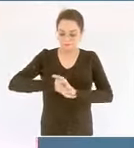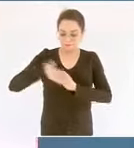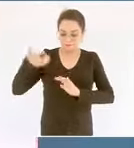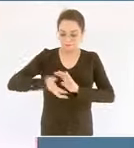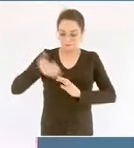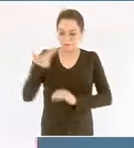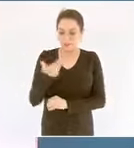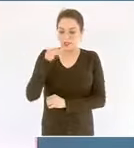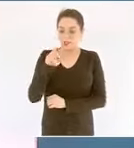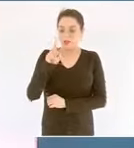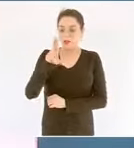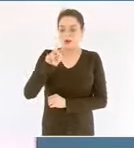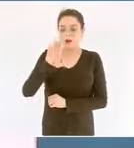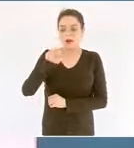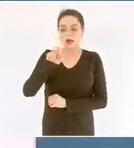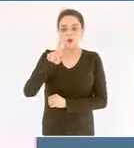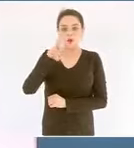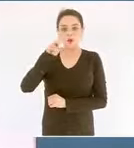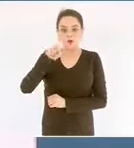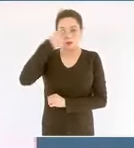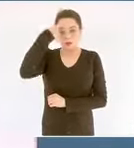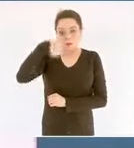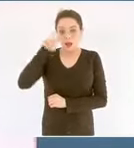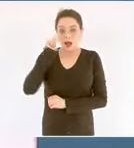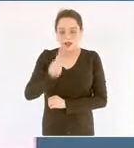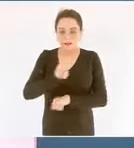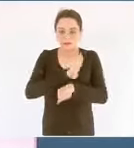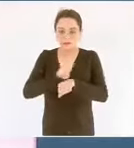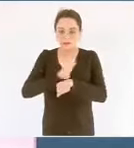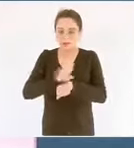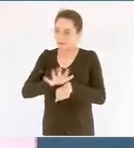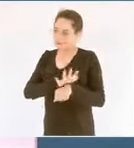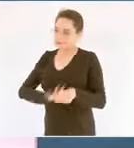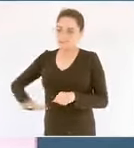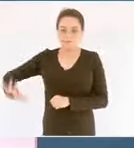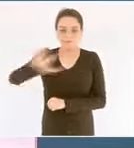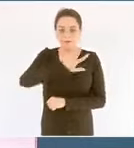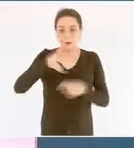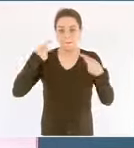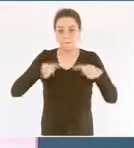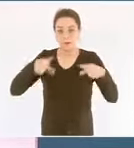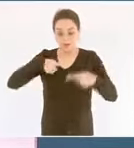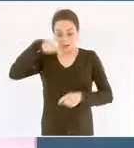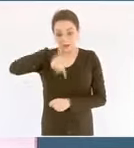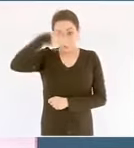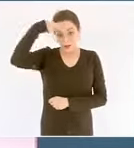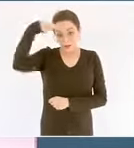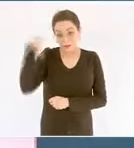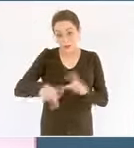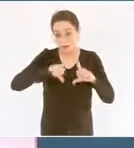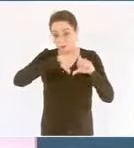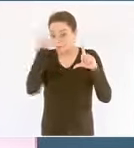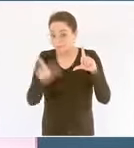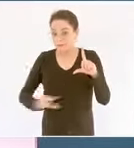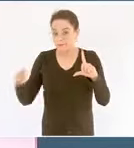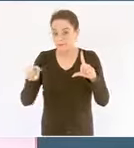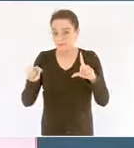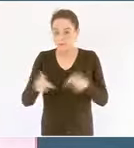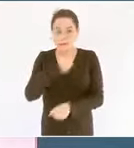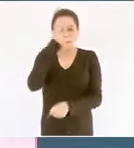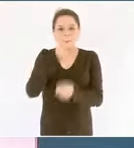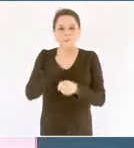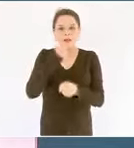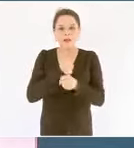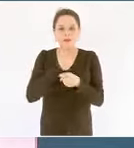del pueblo y de la nación uno en primer